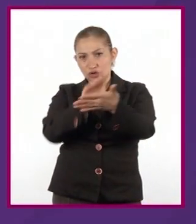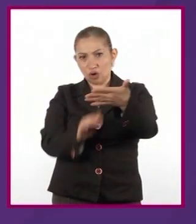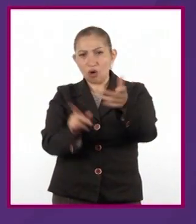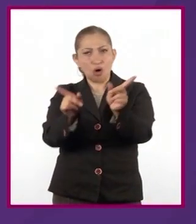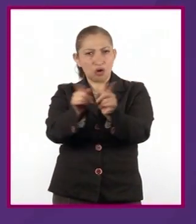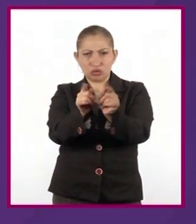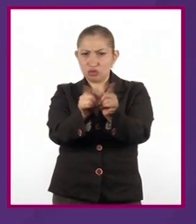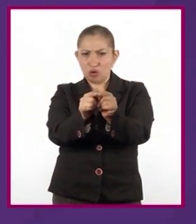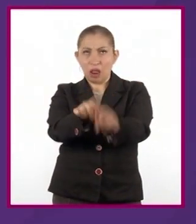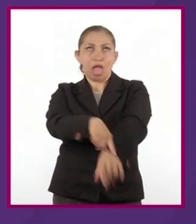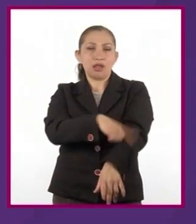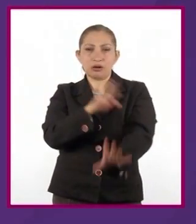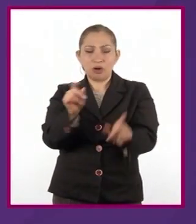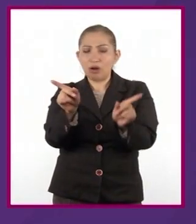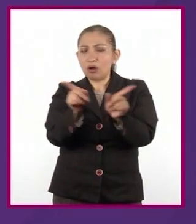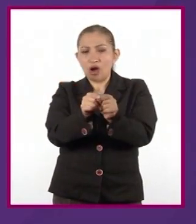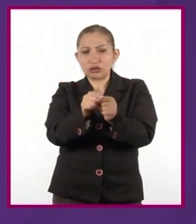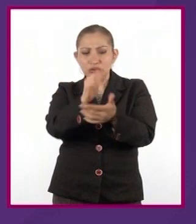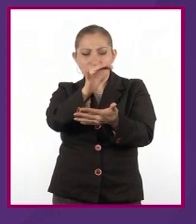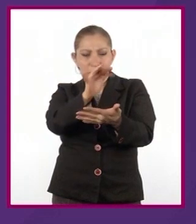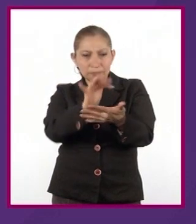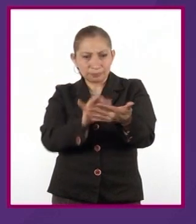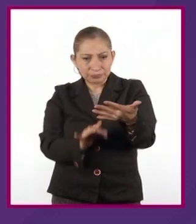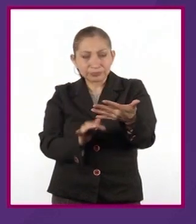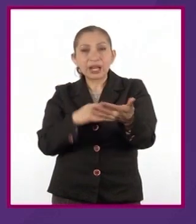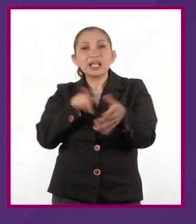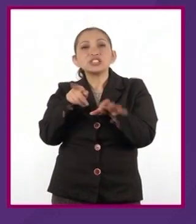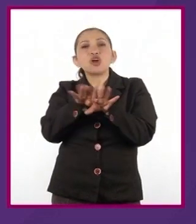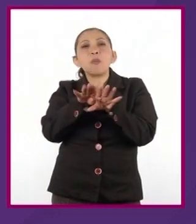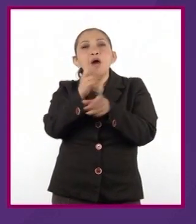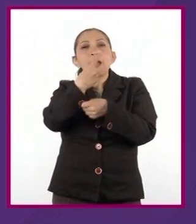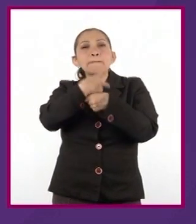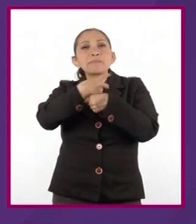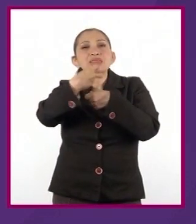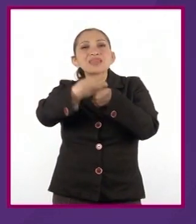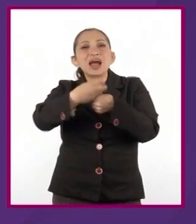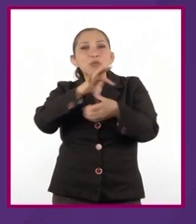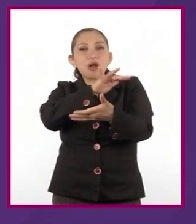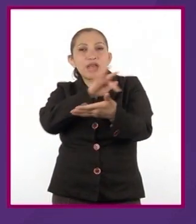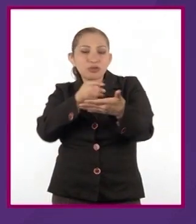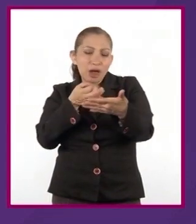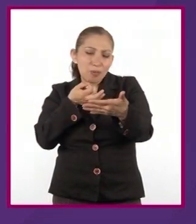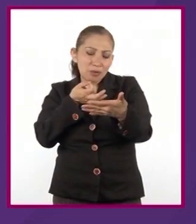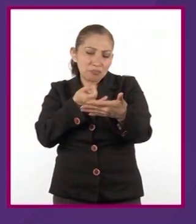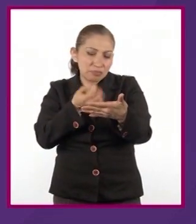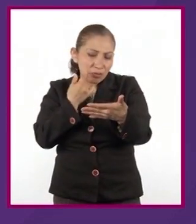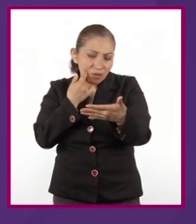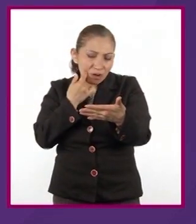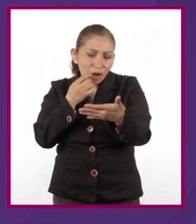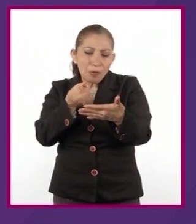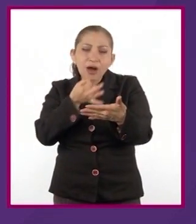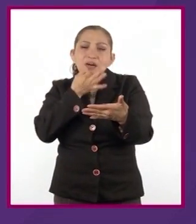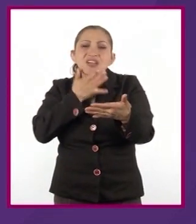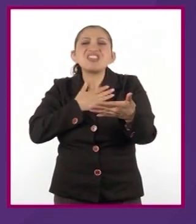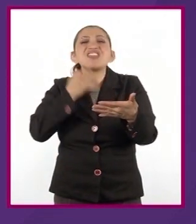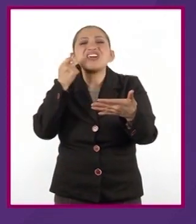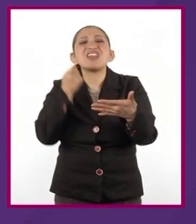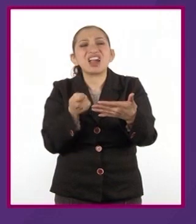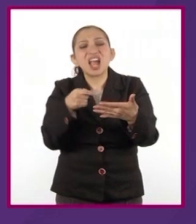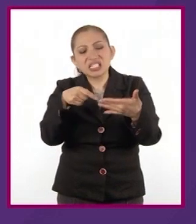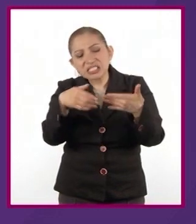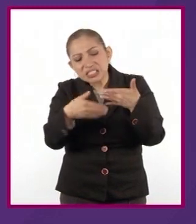cortos, son textos que son una invitación a la lectura y que también te facilitan una cierta información